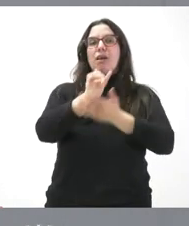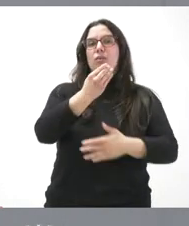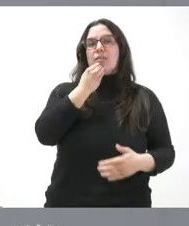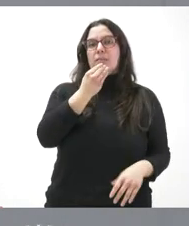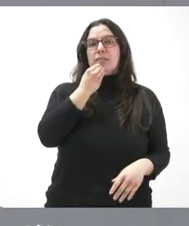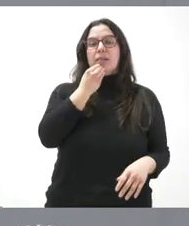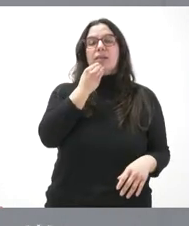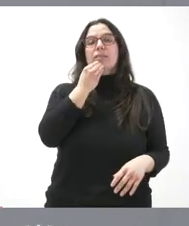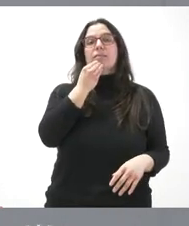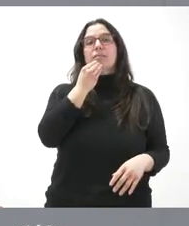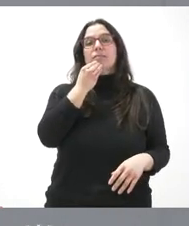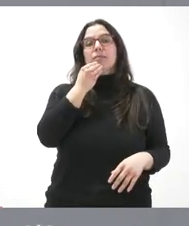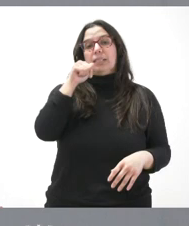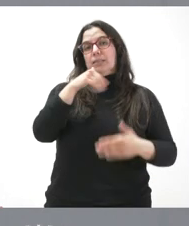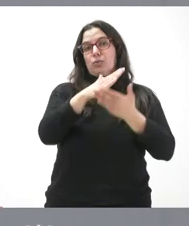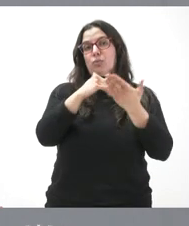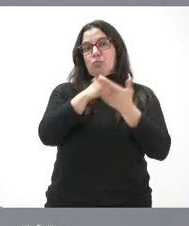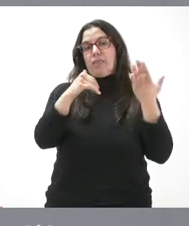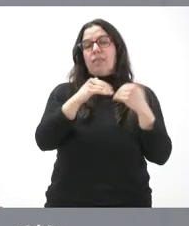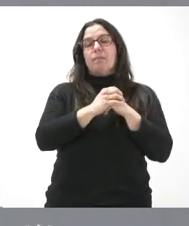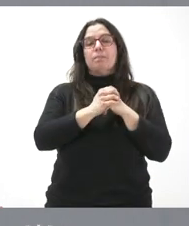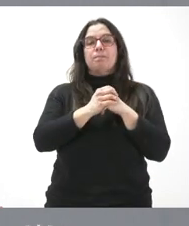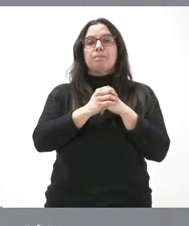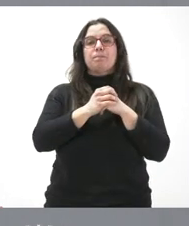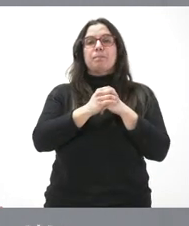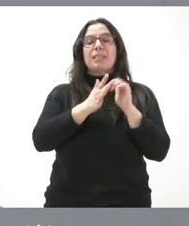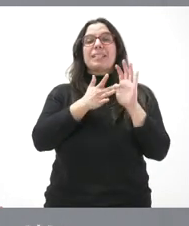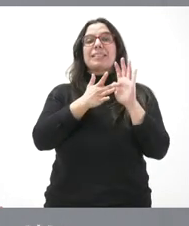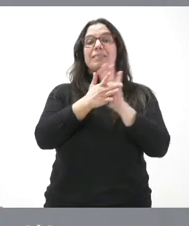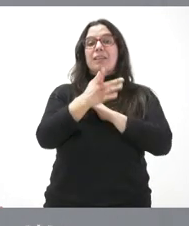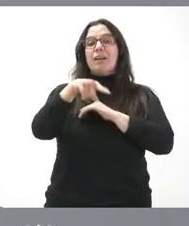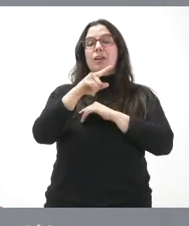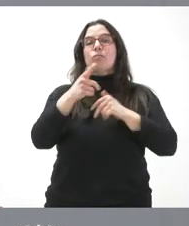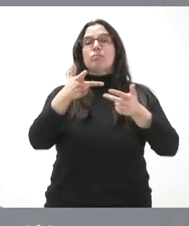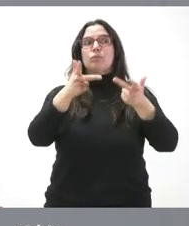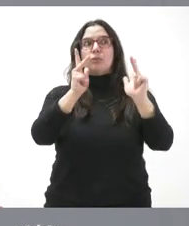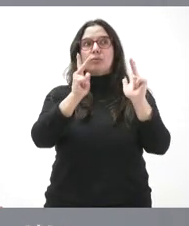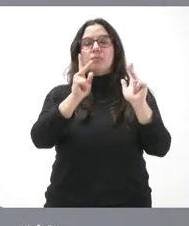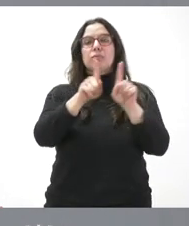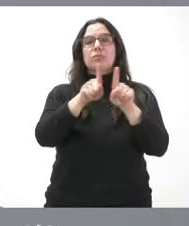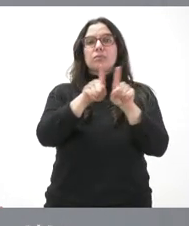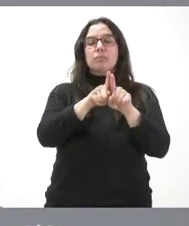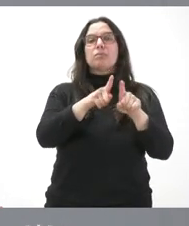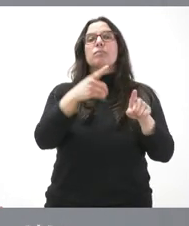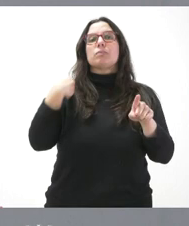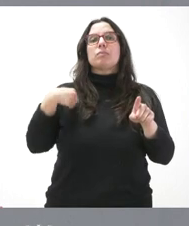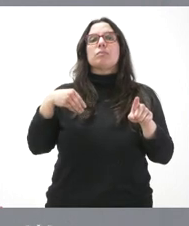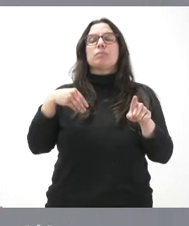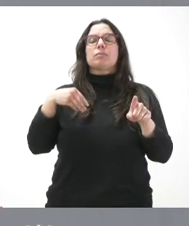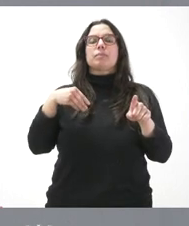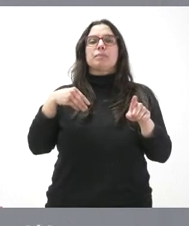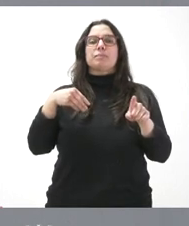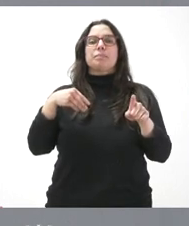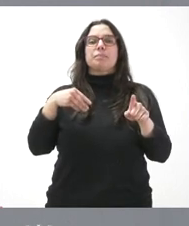de nuestra comunidad autónoma, lo que va a permitir generar con ello una inversión próxima a los